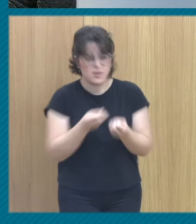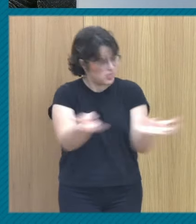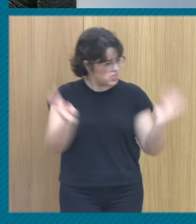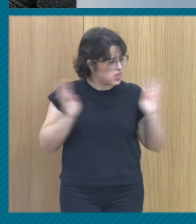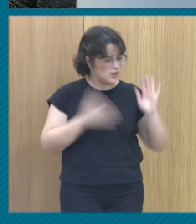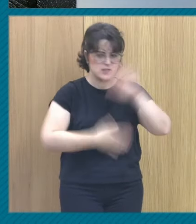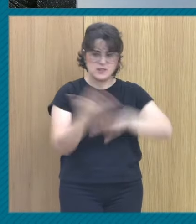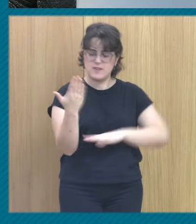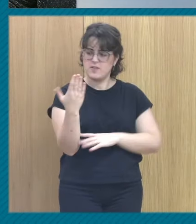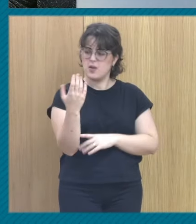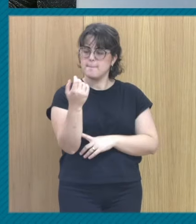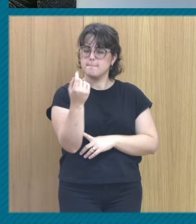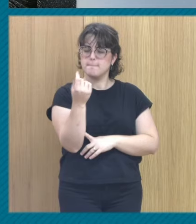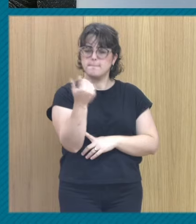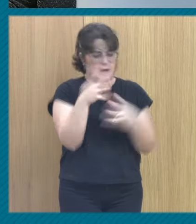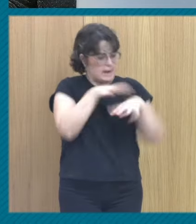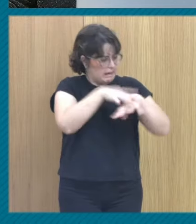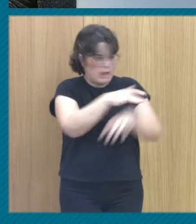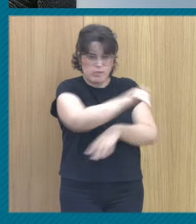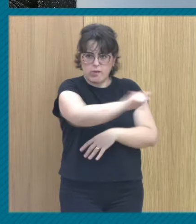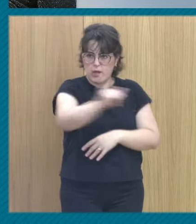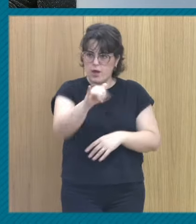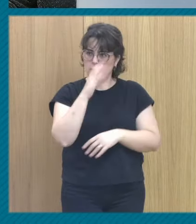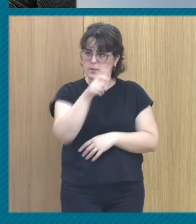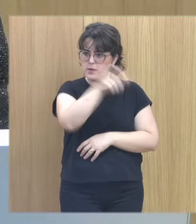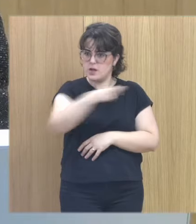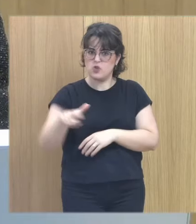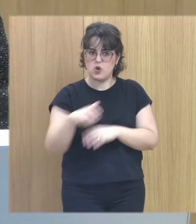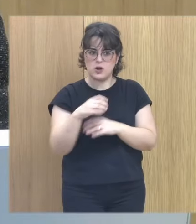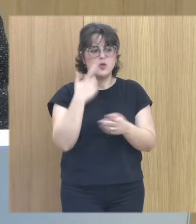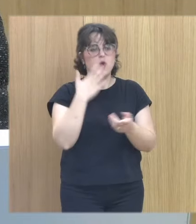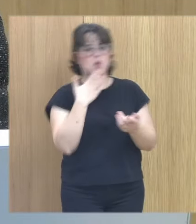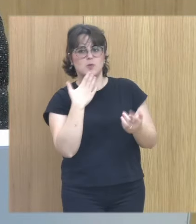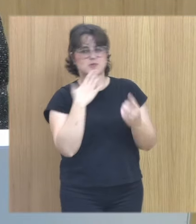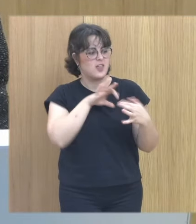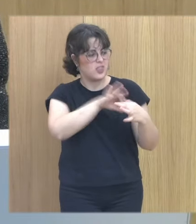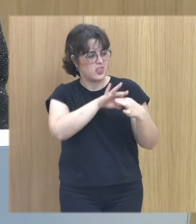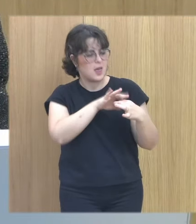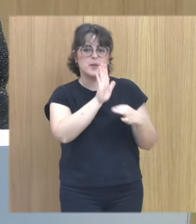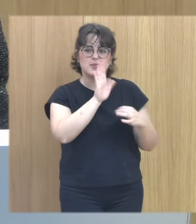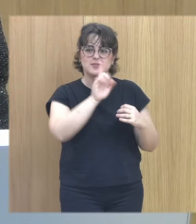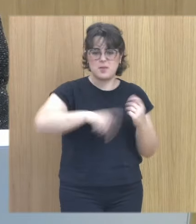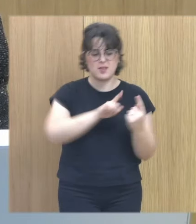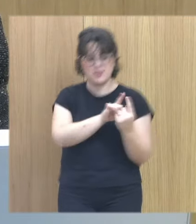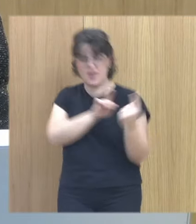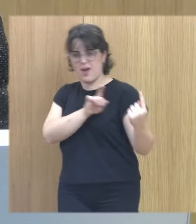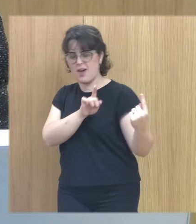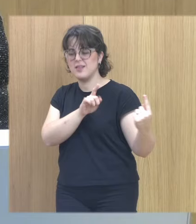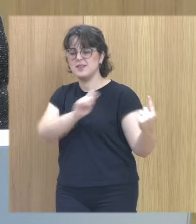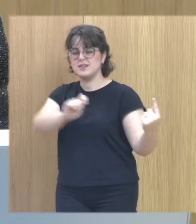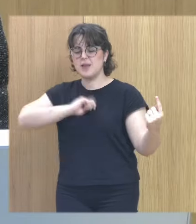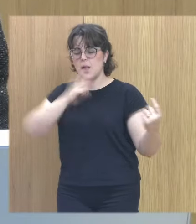tienen una cierta red ¿por qué? porque hay que mantener a la gente suficientemente cerca pero suficientemente lejos y provocan una